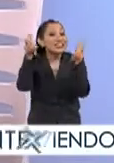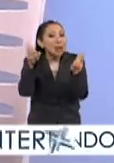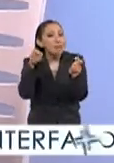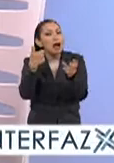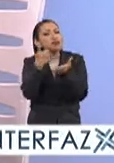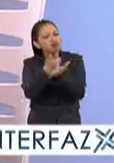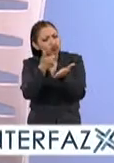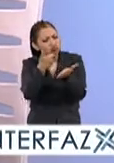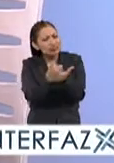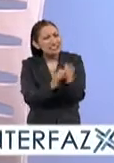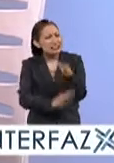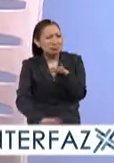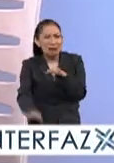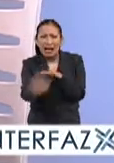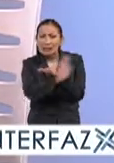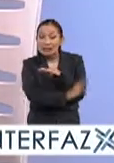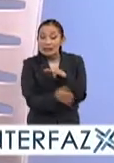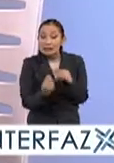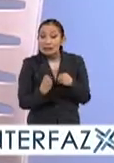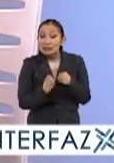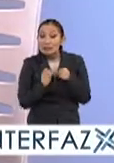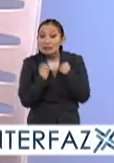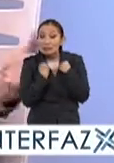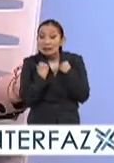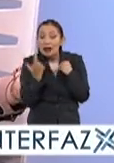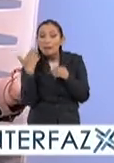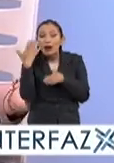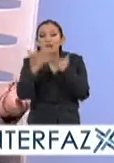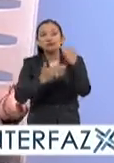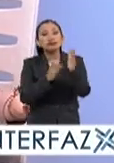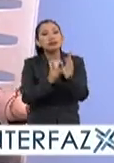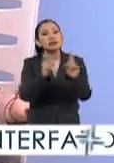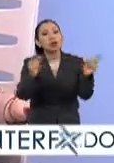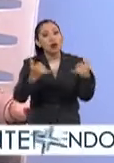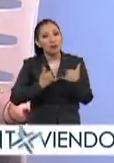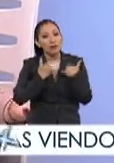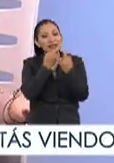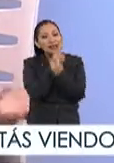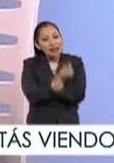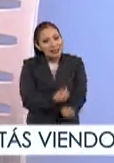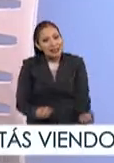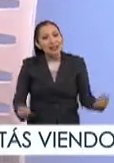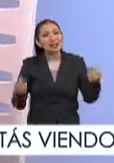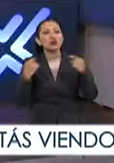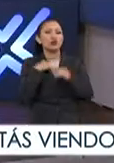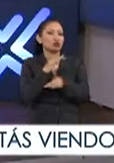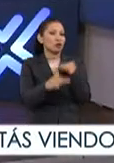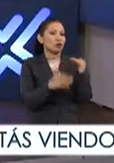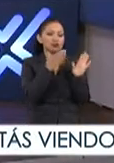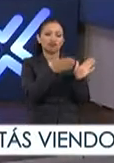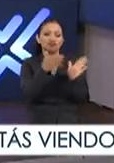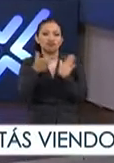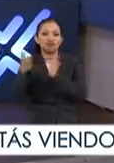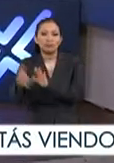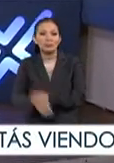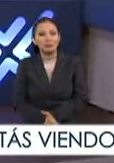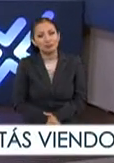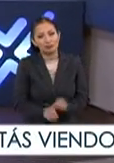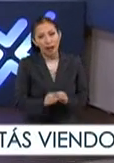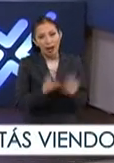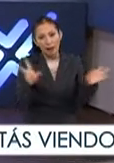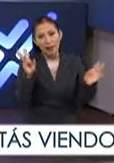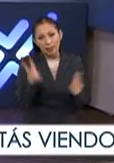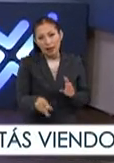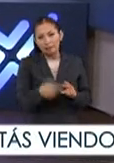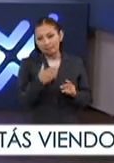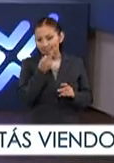puede ser esencial, vital para el correcto desarrollo de los jóvenes y niños en todas sus etapas. Así es, exactamente,